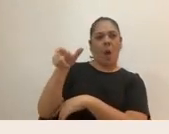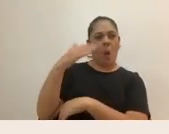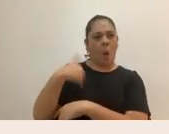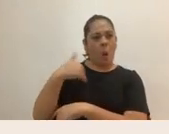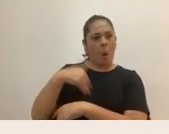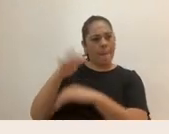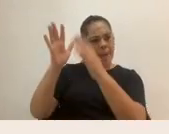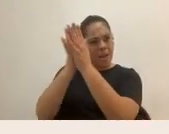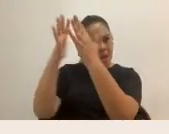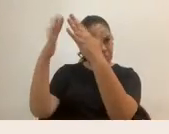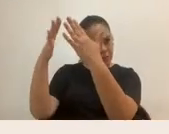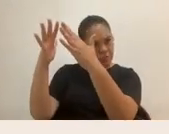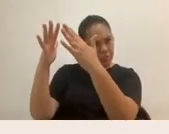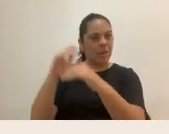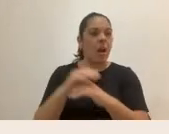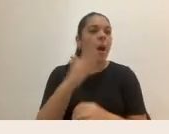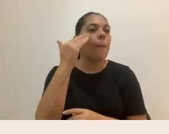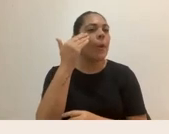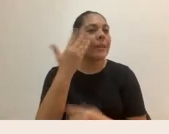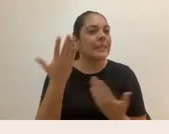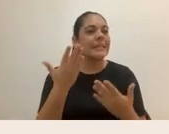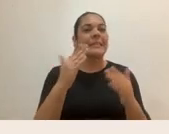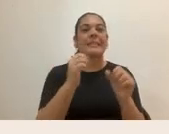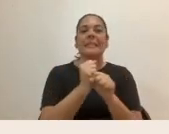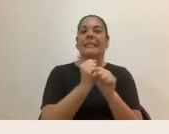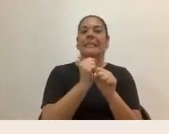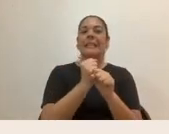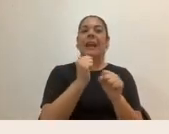han sido históricamente relegadas a la mujer.